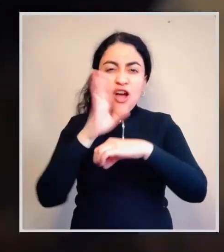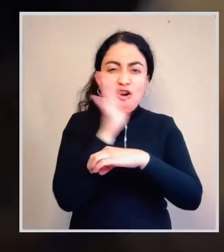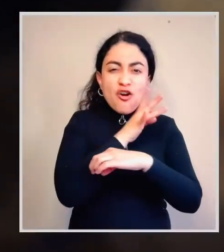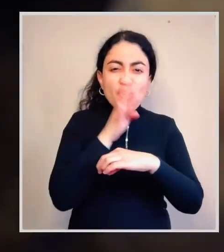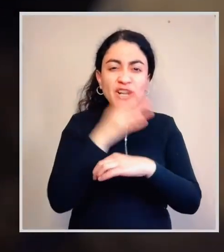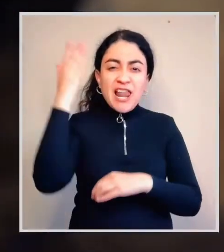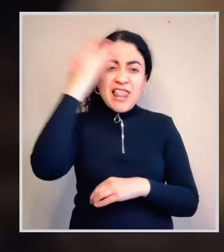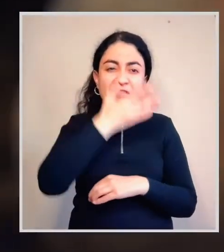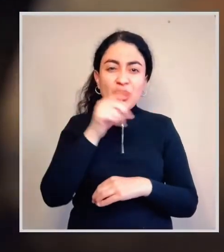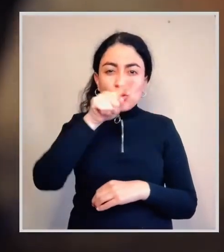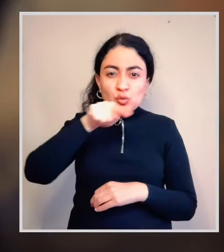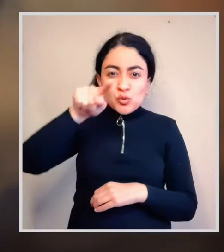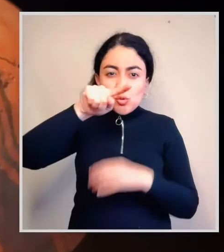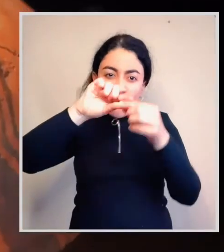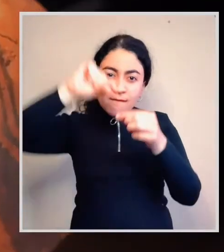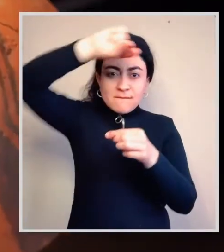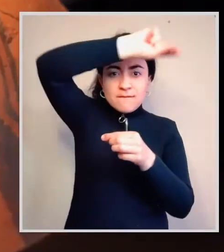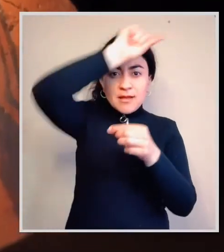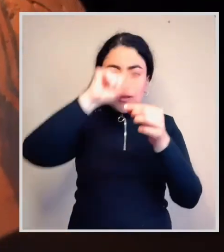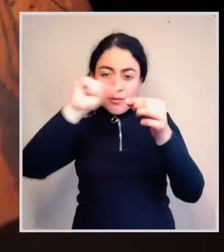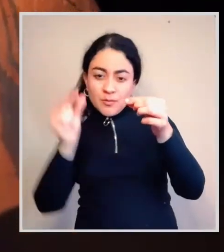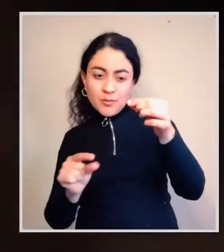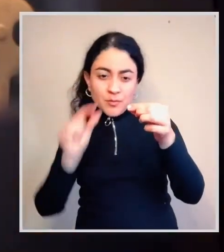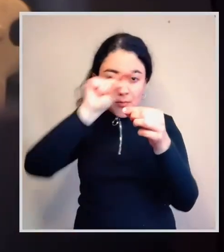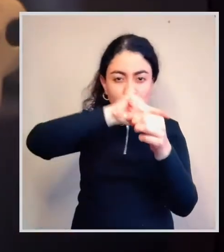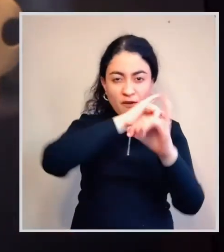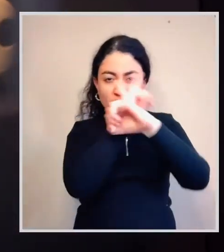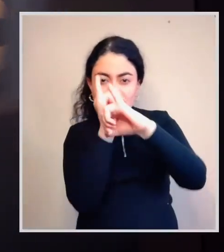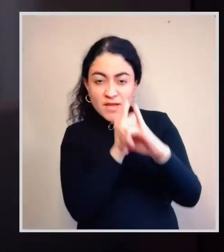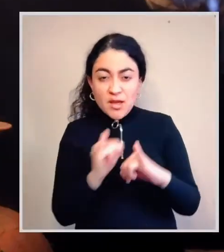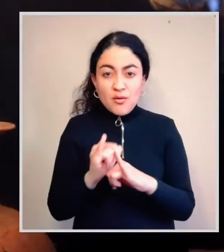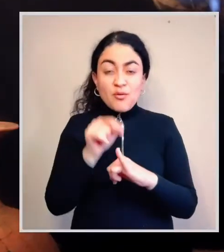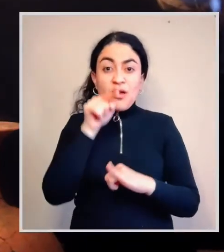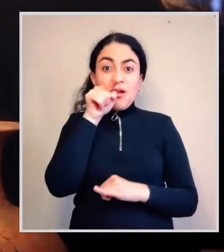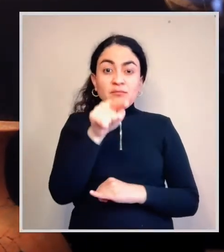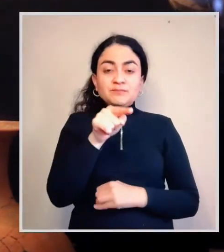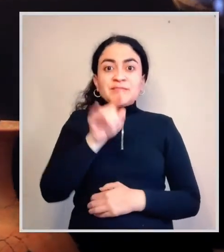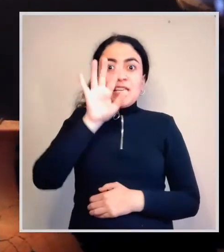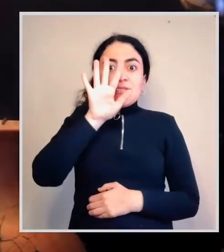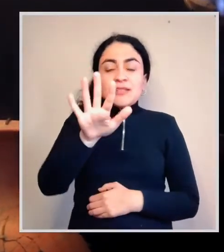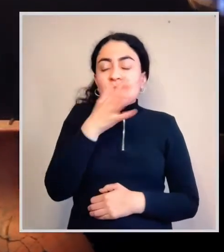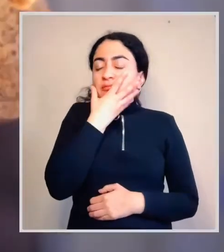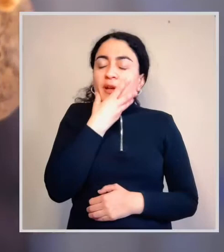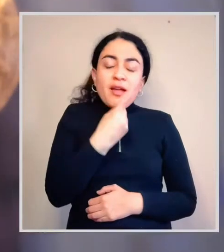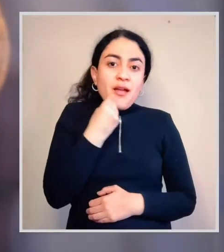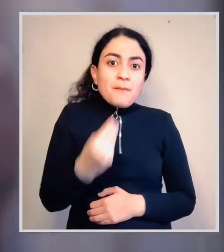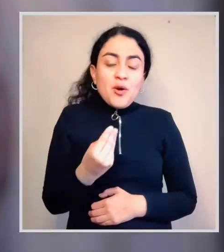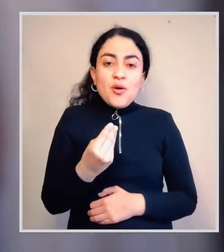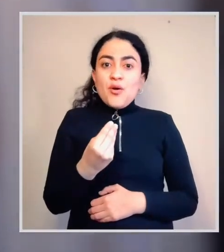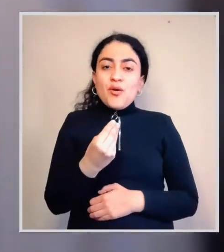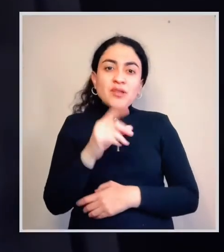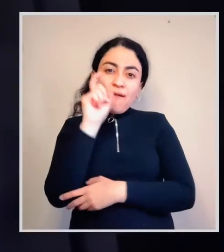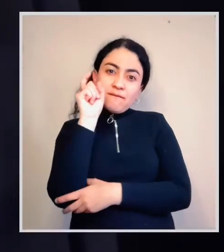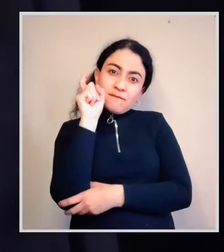negro, con su clásico signo del trinacrio. A esta época, asignan las cinco hermosas insignias de